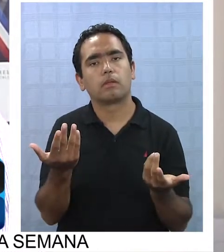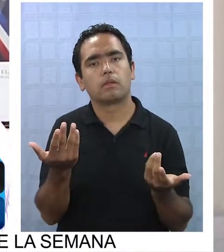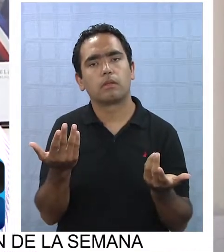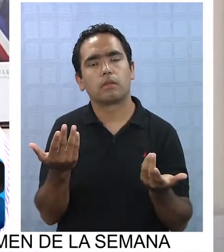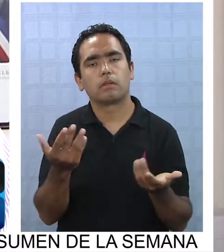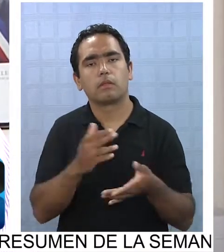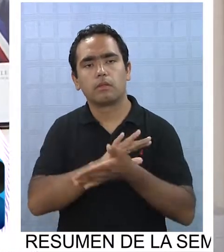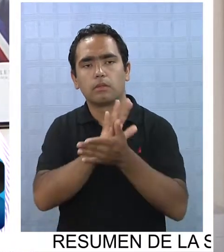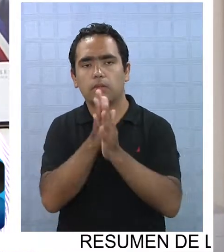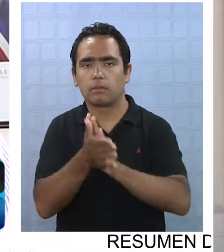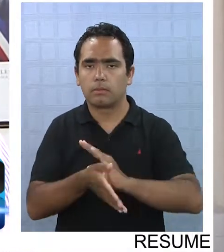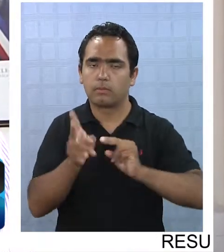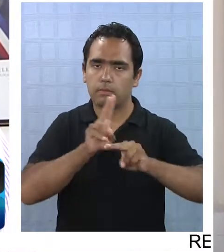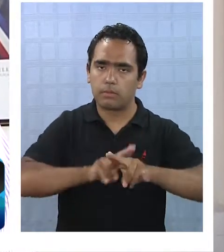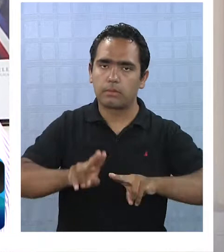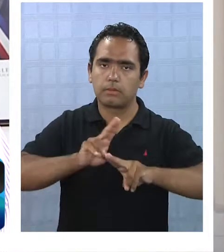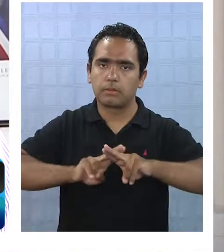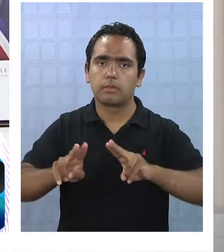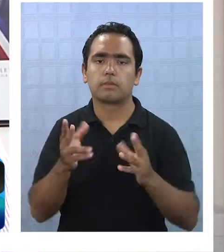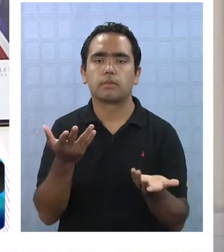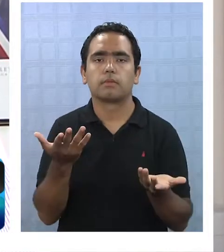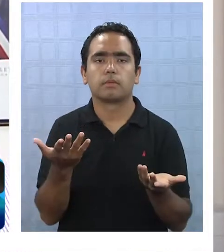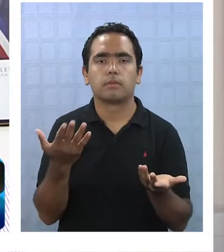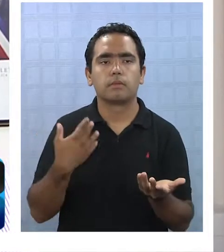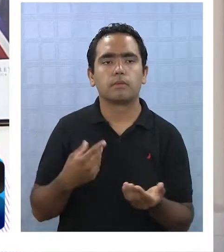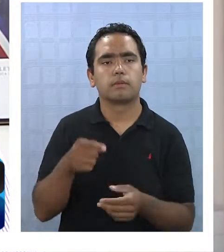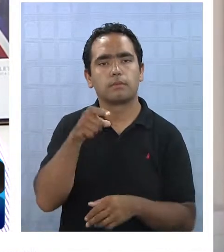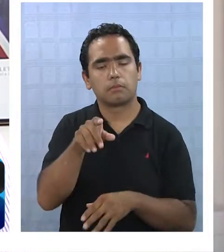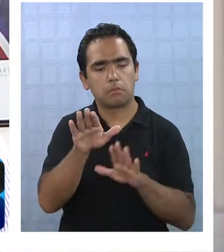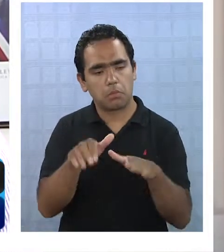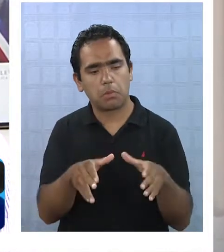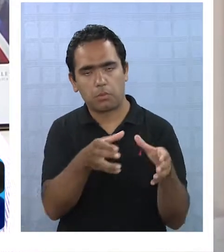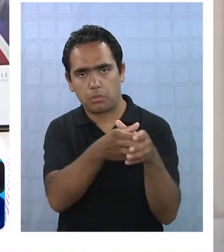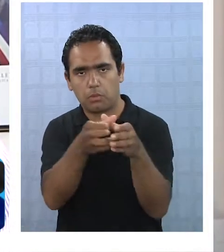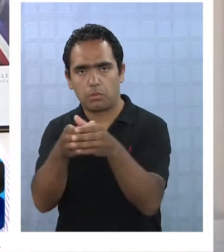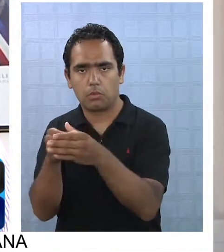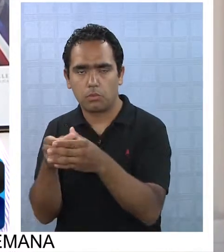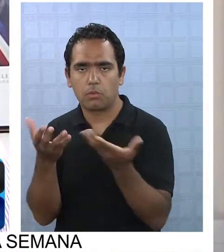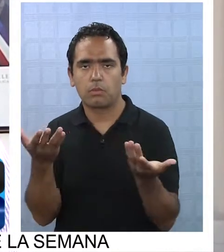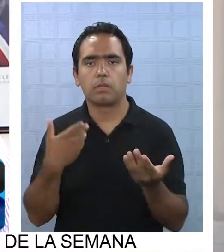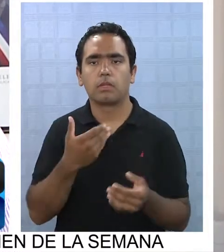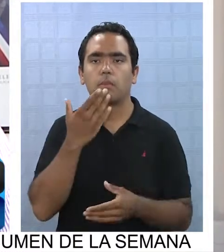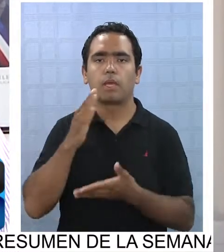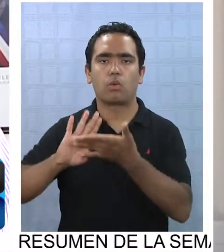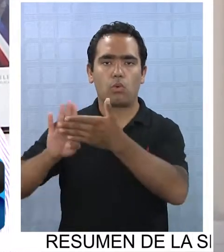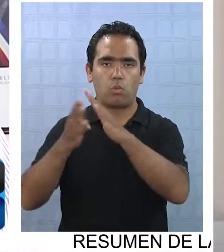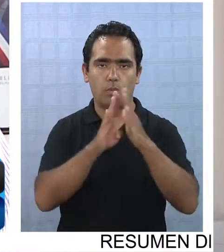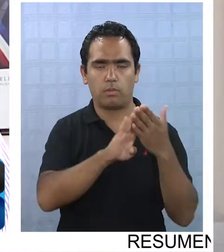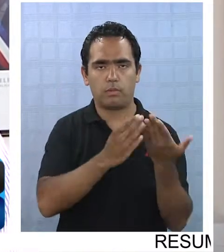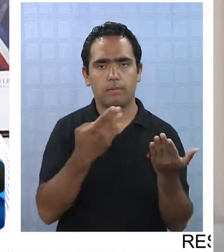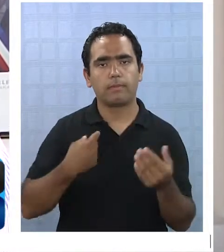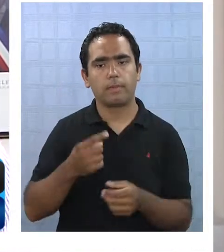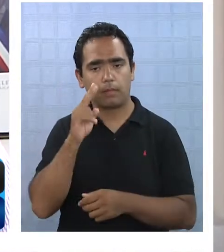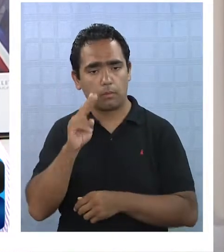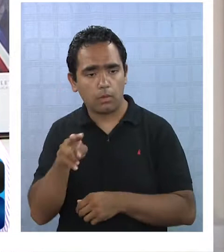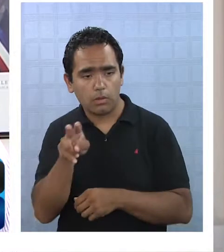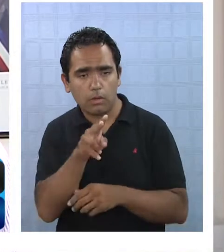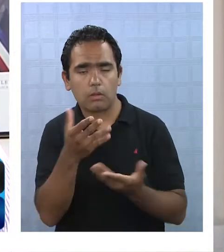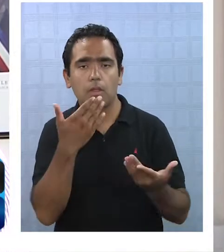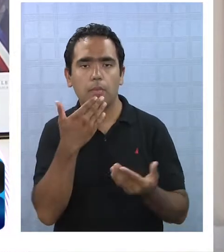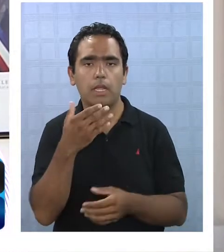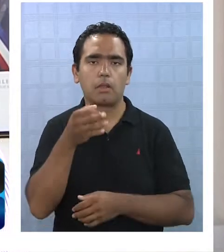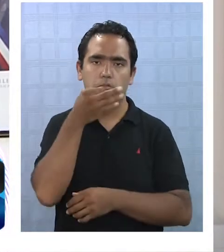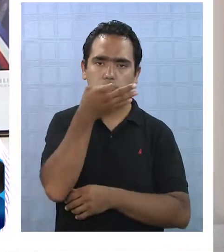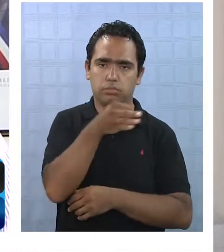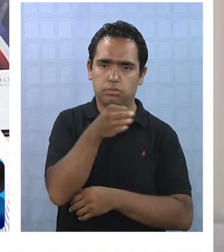la preparación con estos mismos organismos y también con la comunidad. Hemos ido realizando algunas charlas